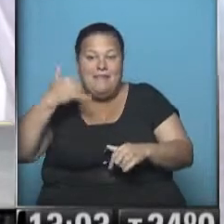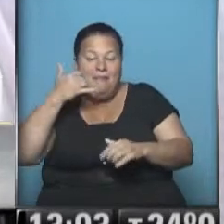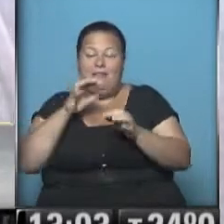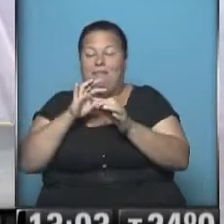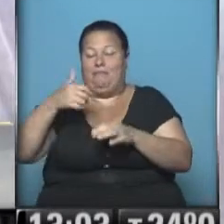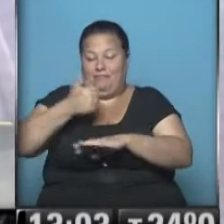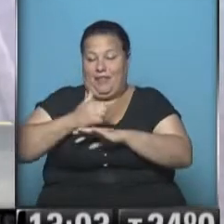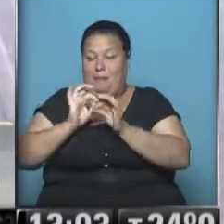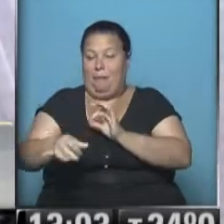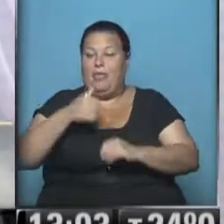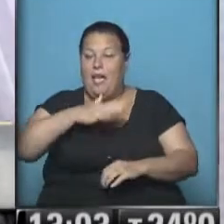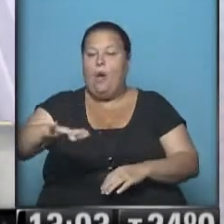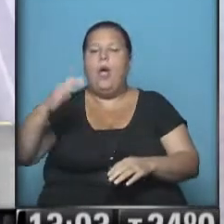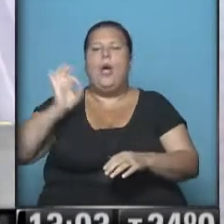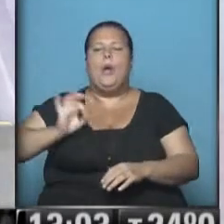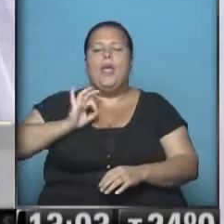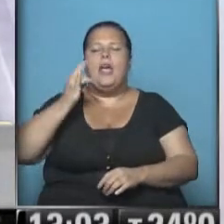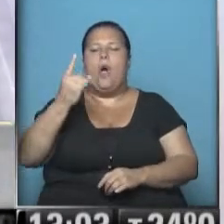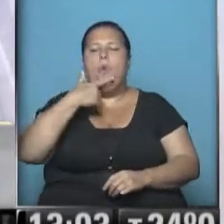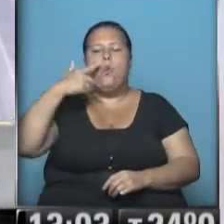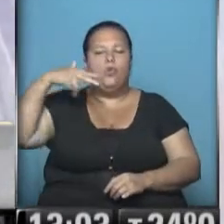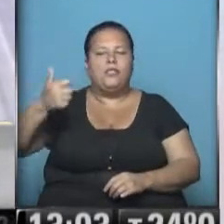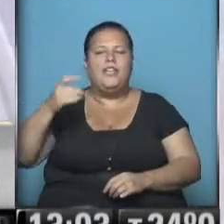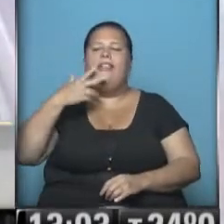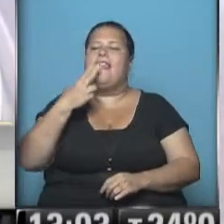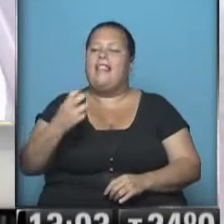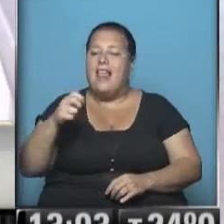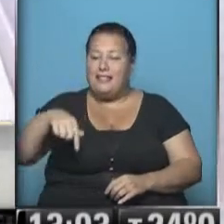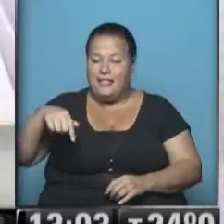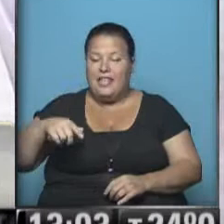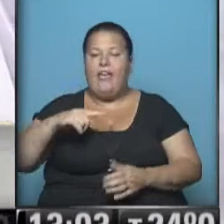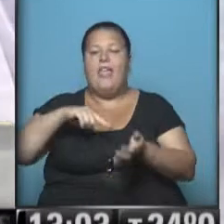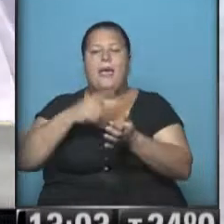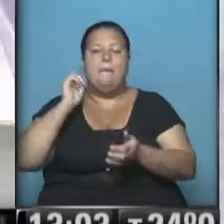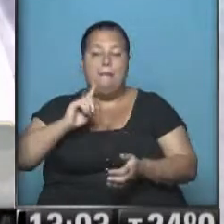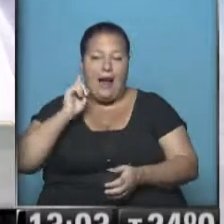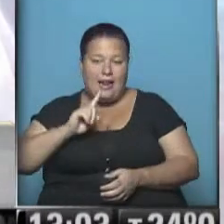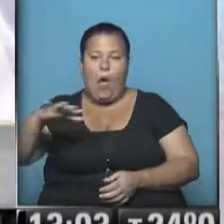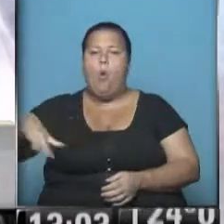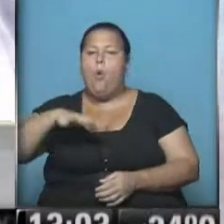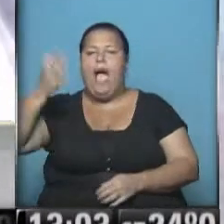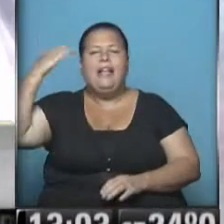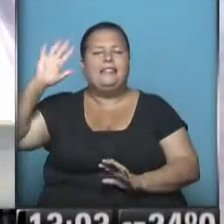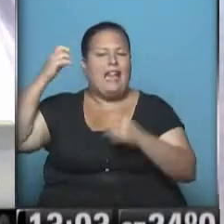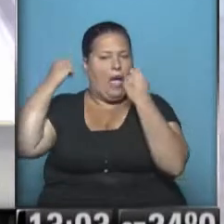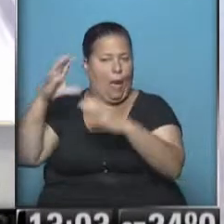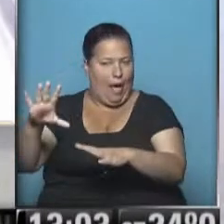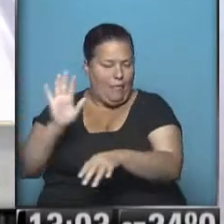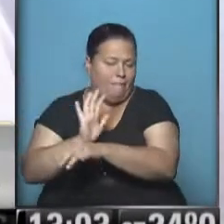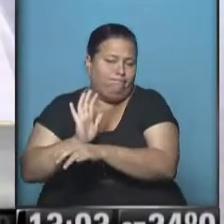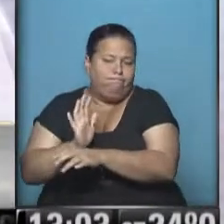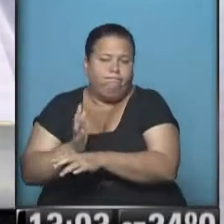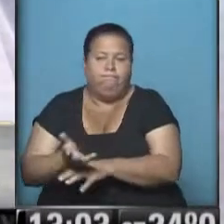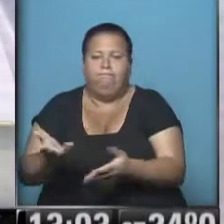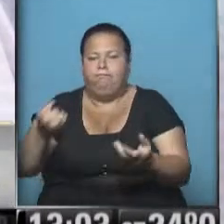del Río, la vieja usina, una usina termoeléctrica de la ciudad de Paraná, un lugar que estaba abandonado, prácticamente